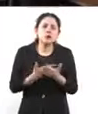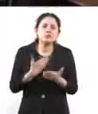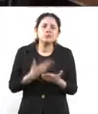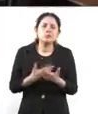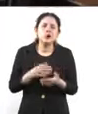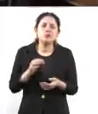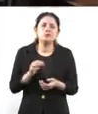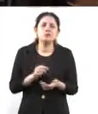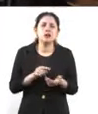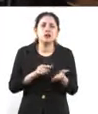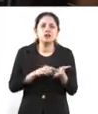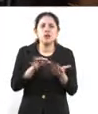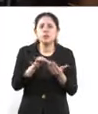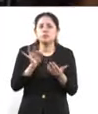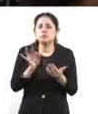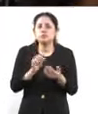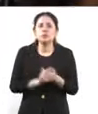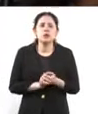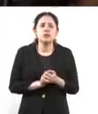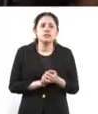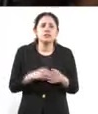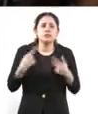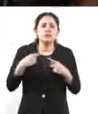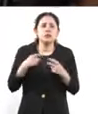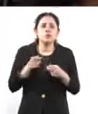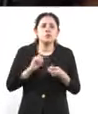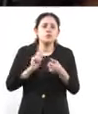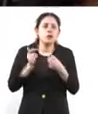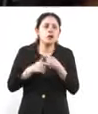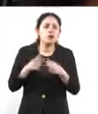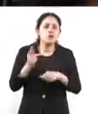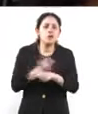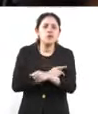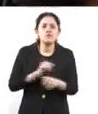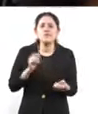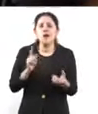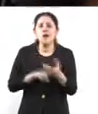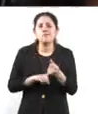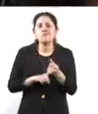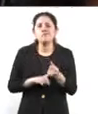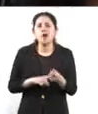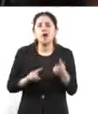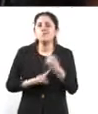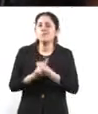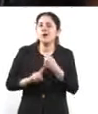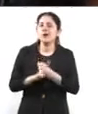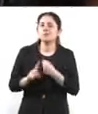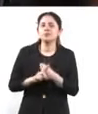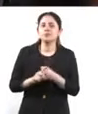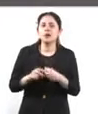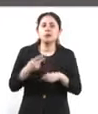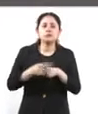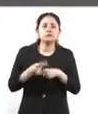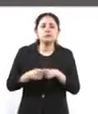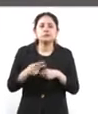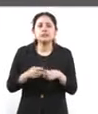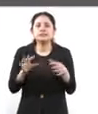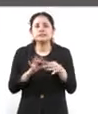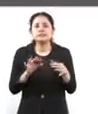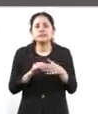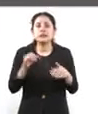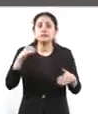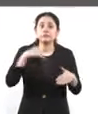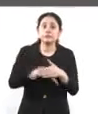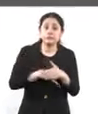usted mencionar de que se estaría en riesgo si no estuviera este instrumento para la ciudad. Por ejemplo,